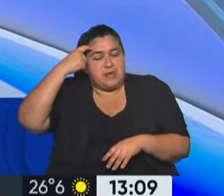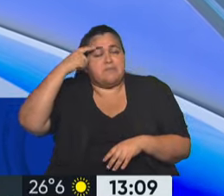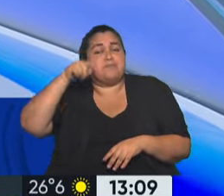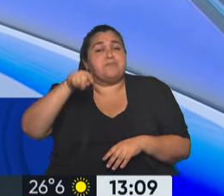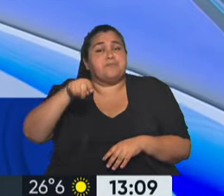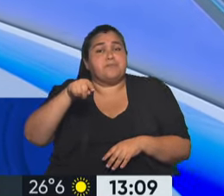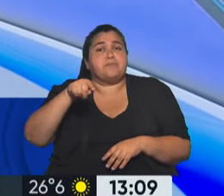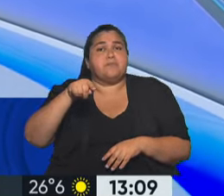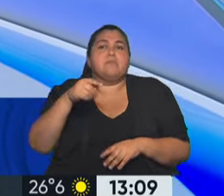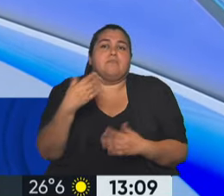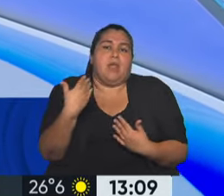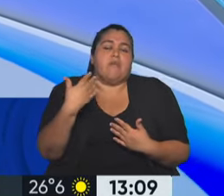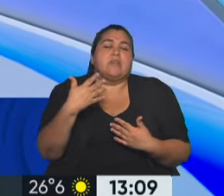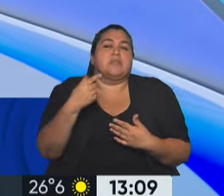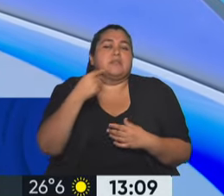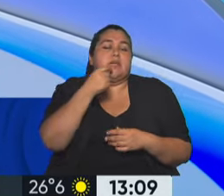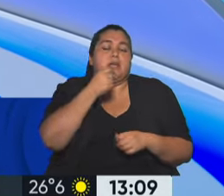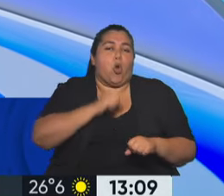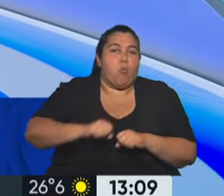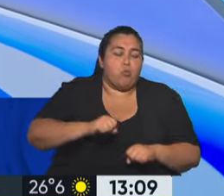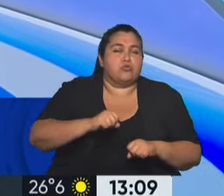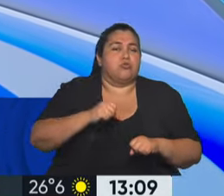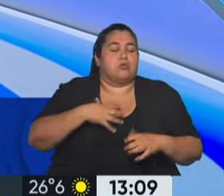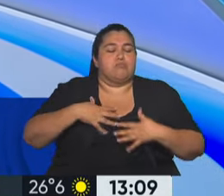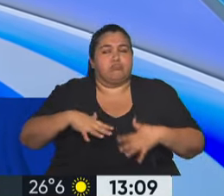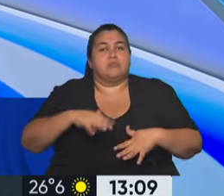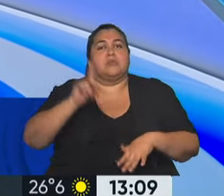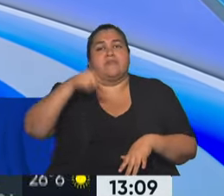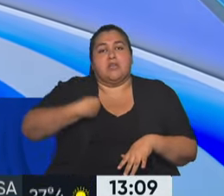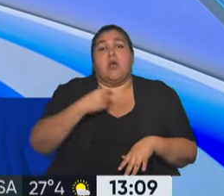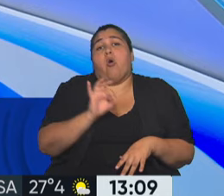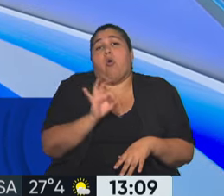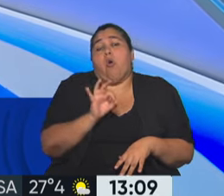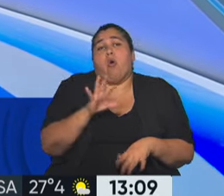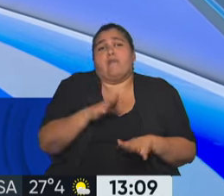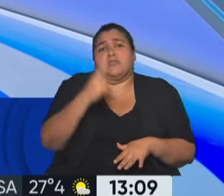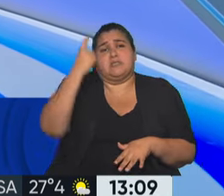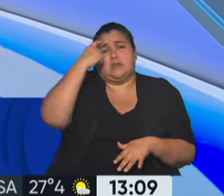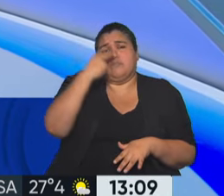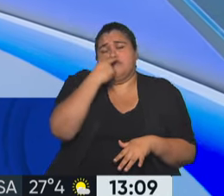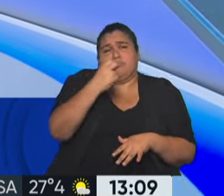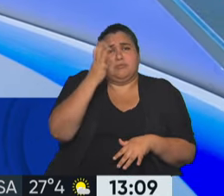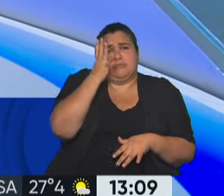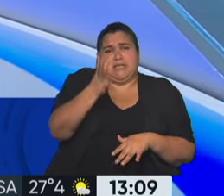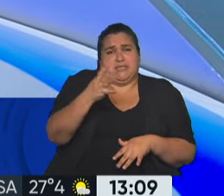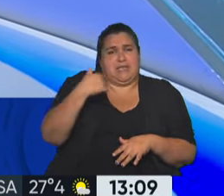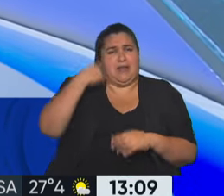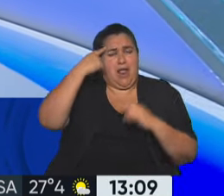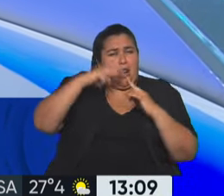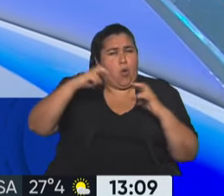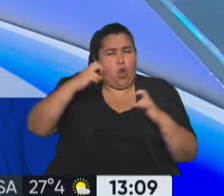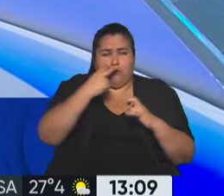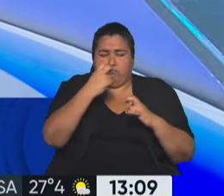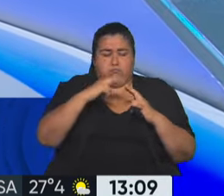caracteriza por convulsiones recurrentes como consecuencia de una descarga eléctrica excesiva de las neuronas.